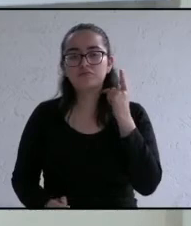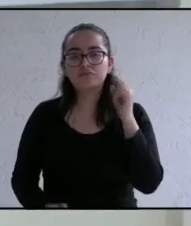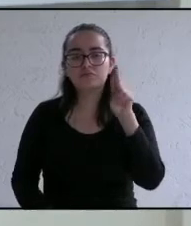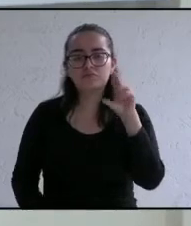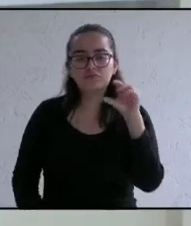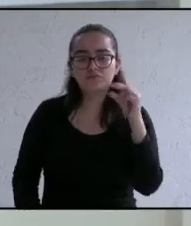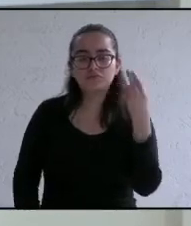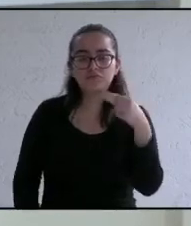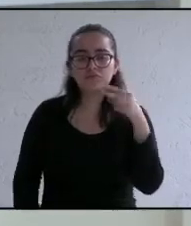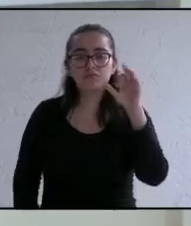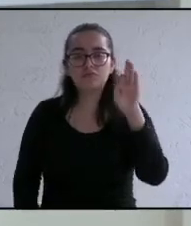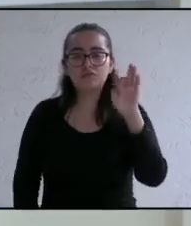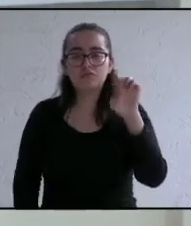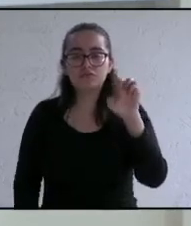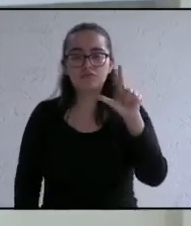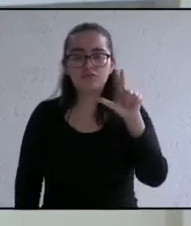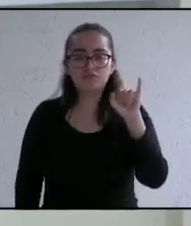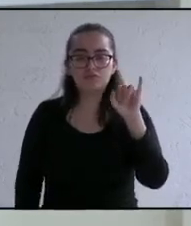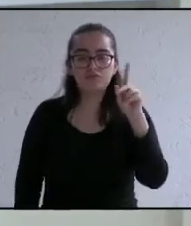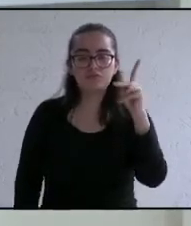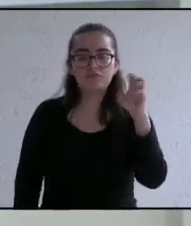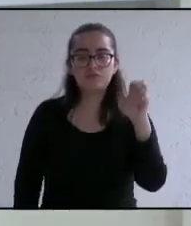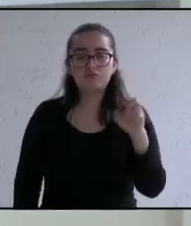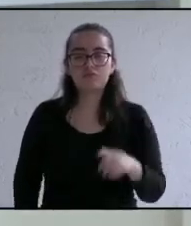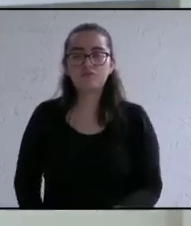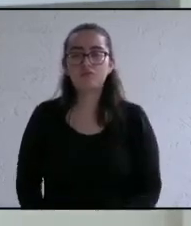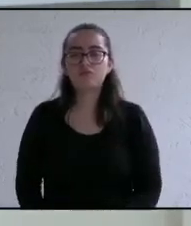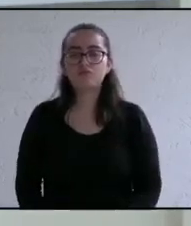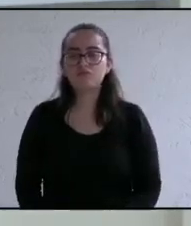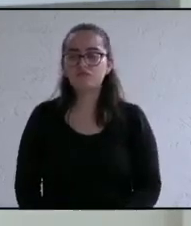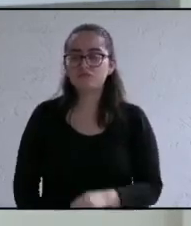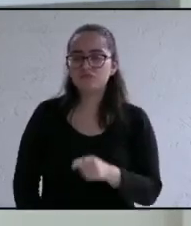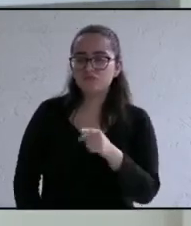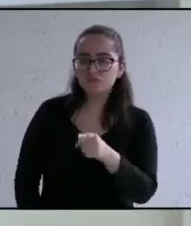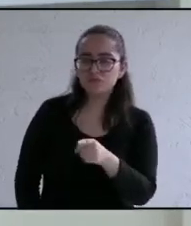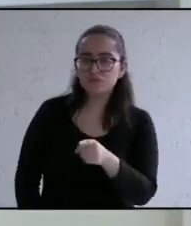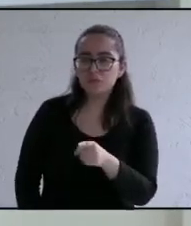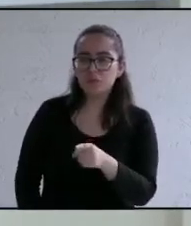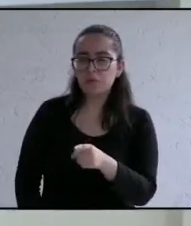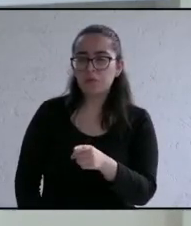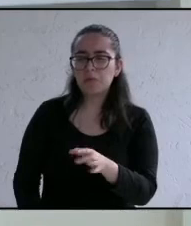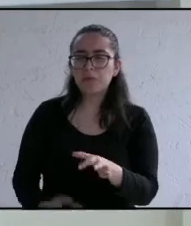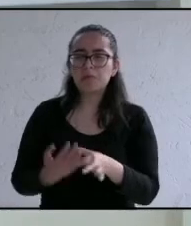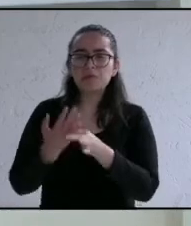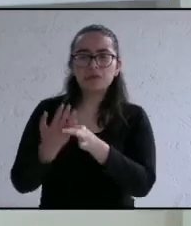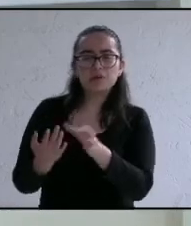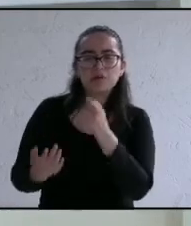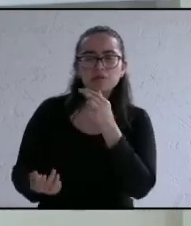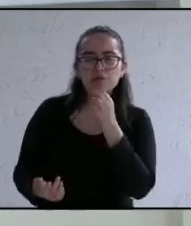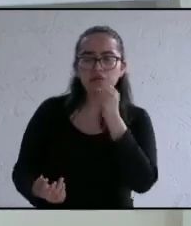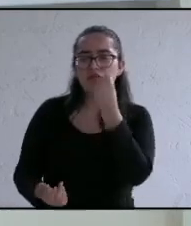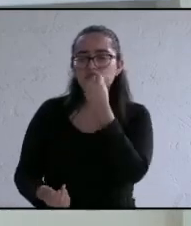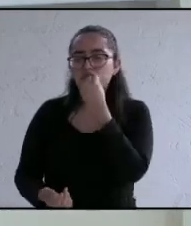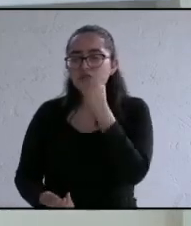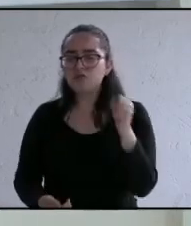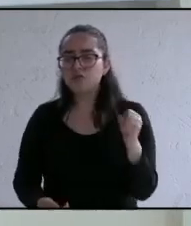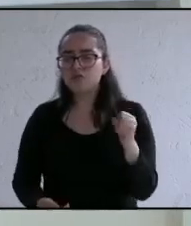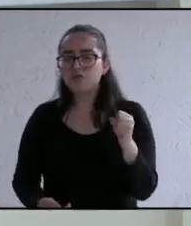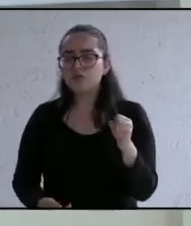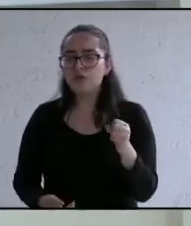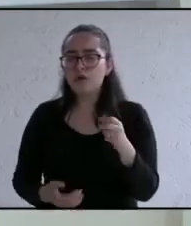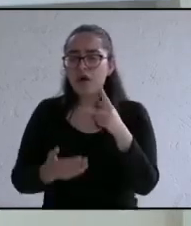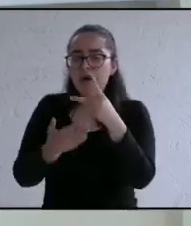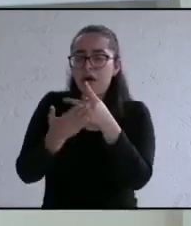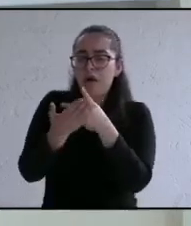ciudadana Felipe Utrera Ruiz usted habló de una policía profesional cuál es su plan